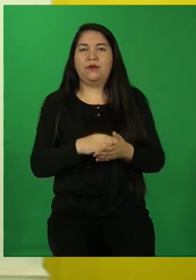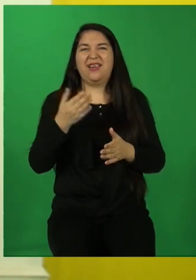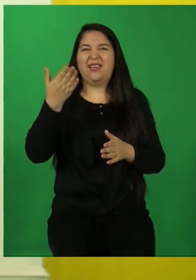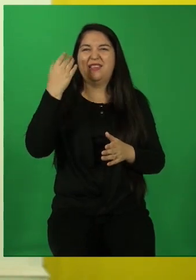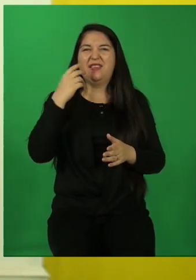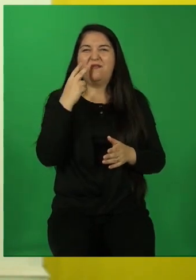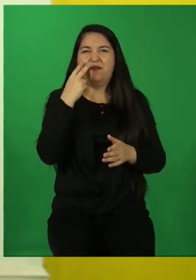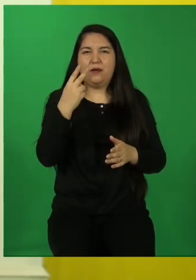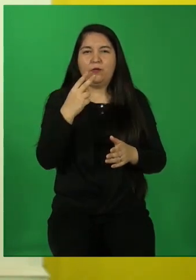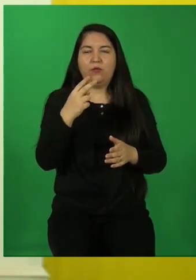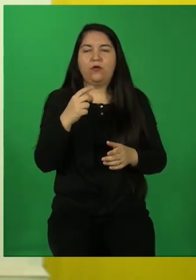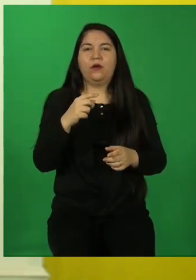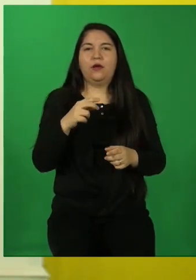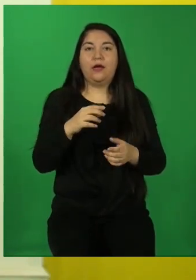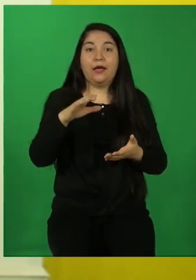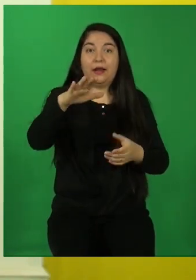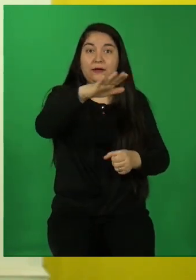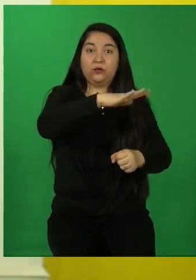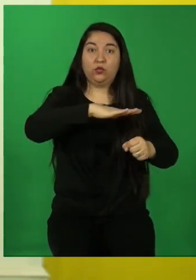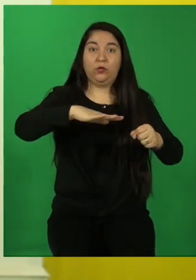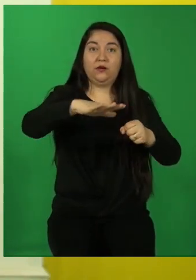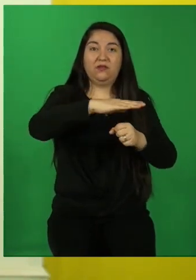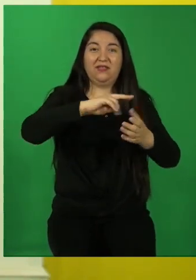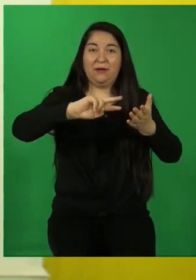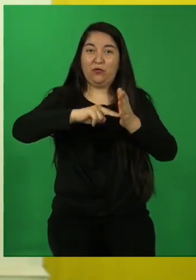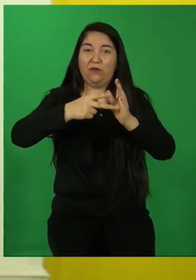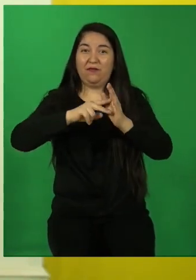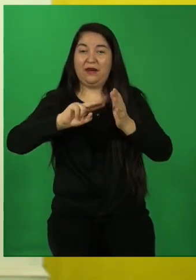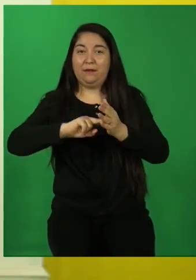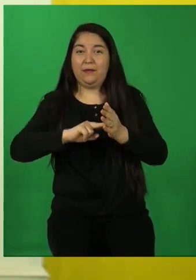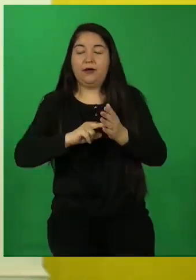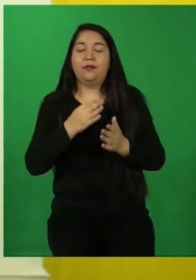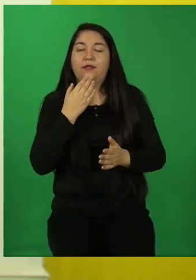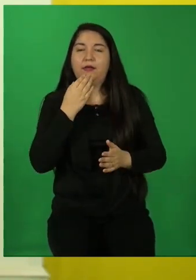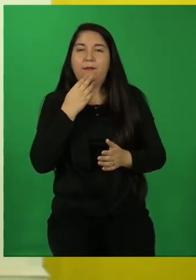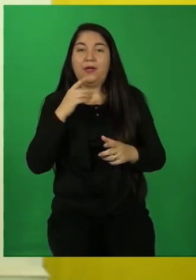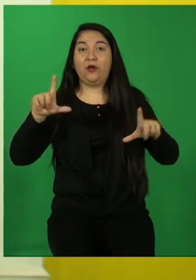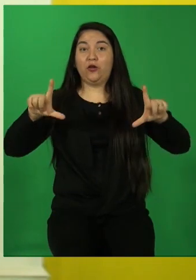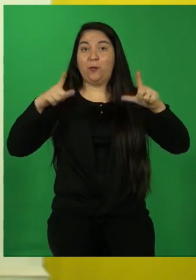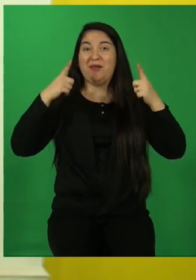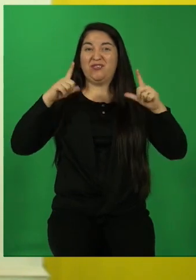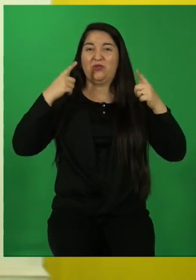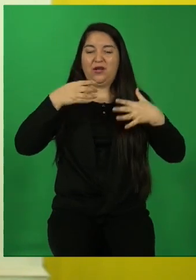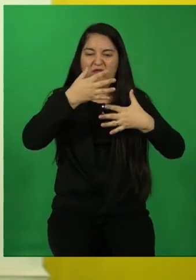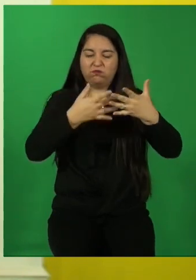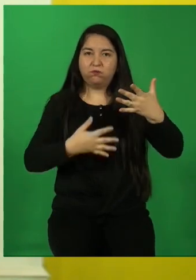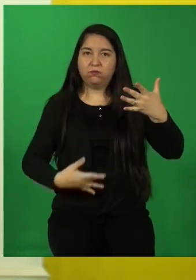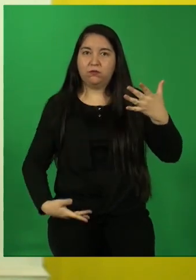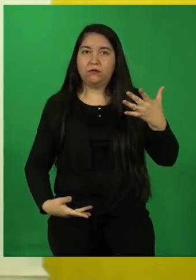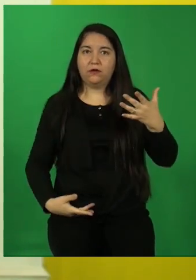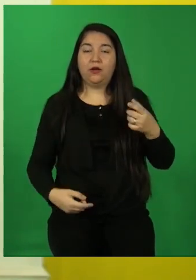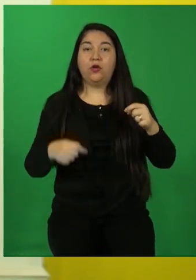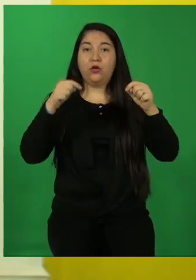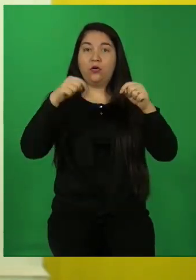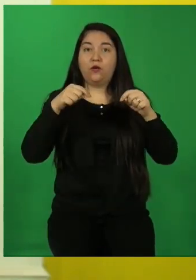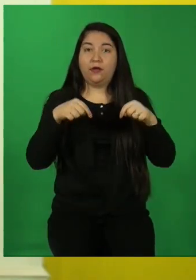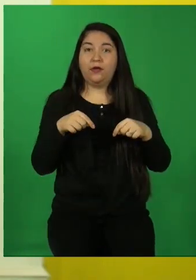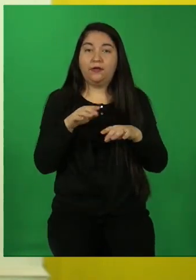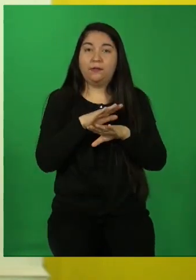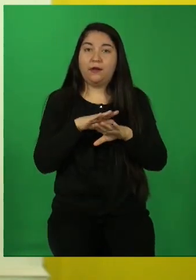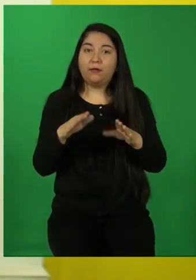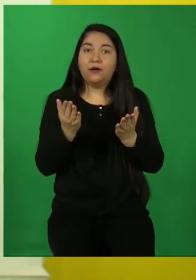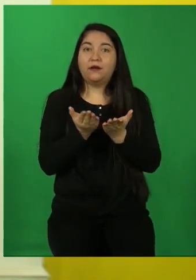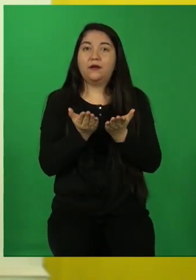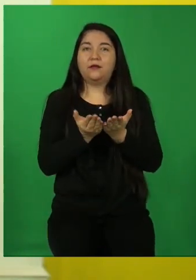También vimos los conflictos y los personajes tipos. Y el día de hoy terminamos con esta